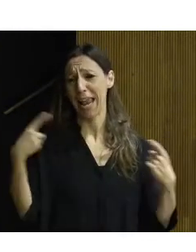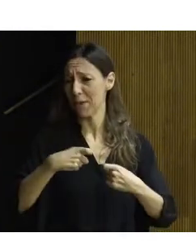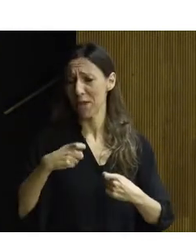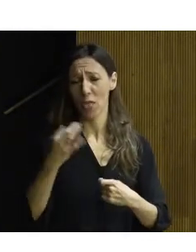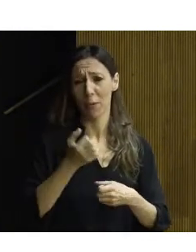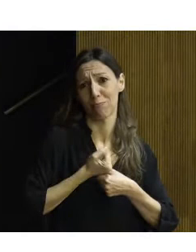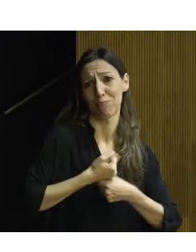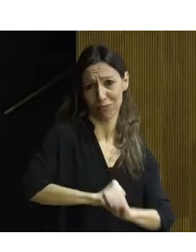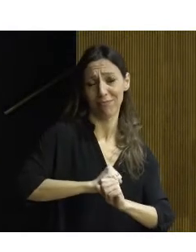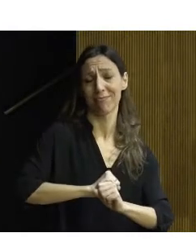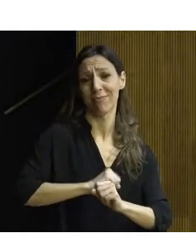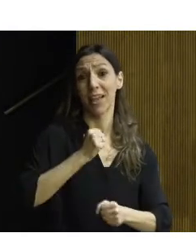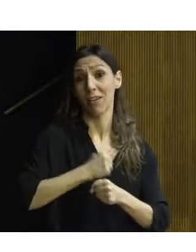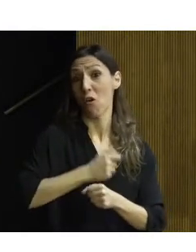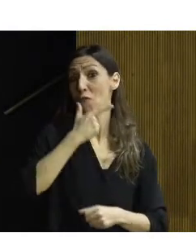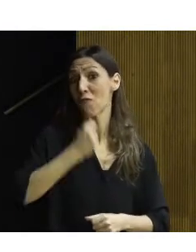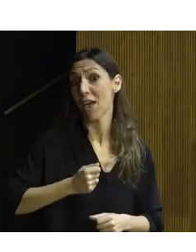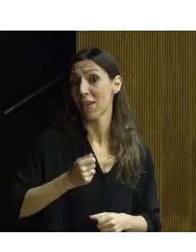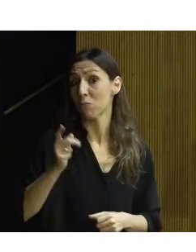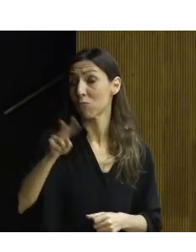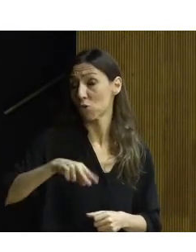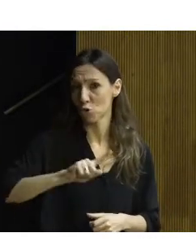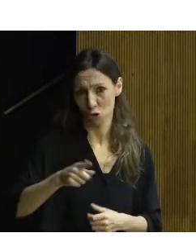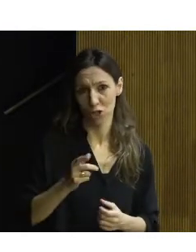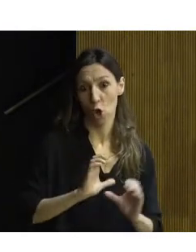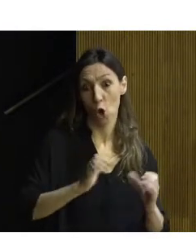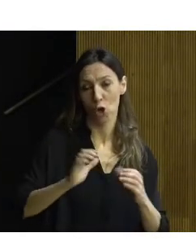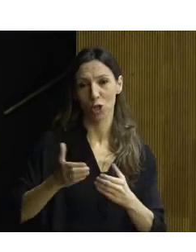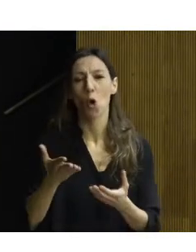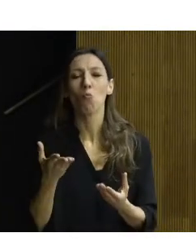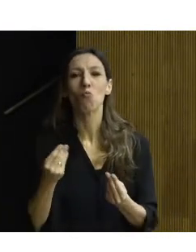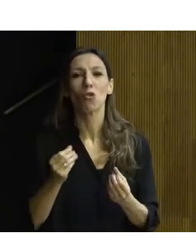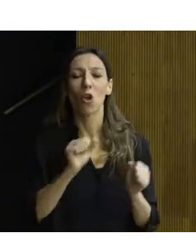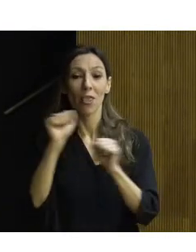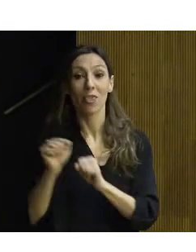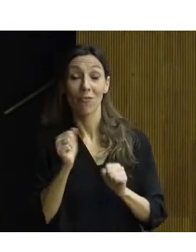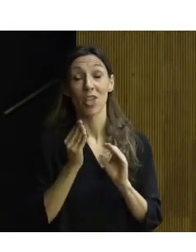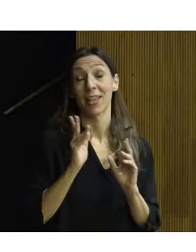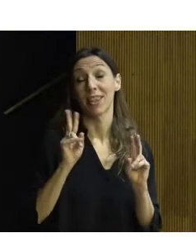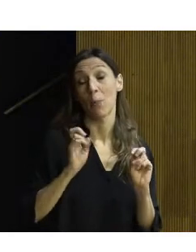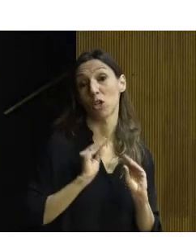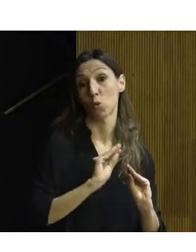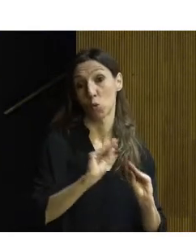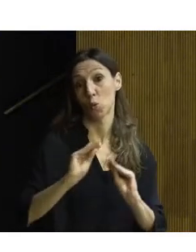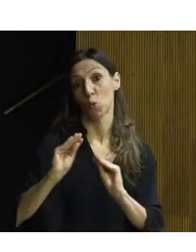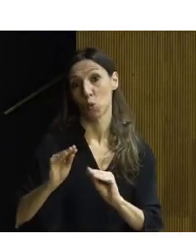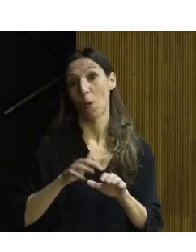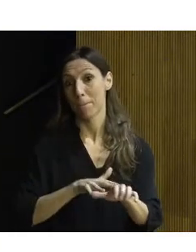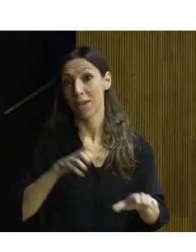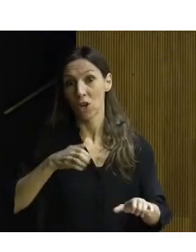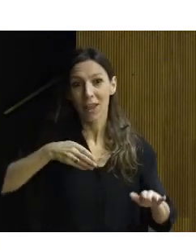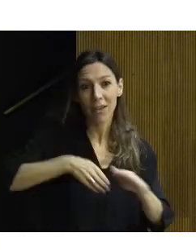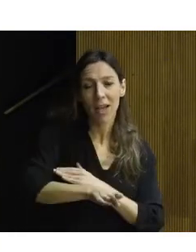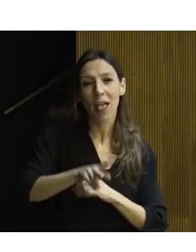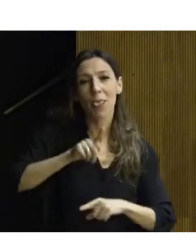No ha sido tarea fácil. Éramos muchos colectivos defendiendo cada uno lo suyo. La mayoría, la accesibilidad desde numerosos puntos de